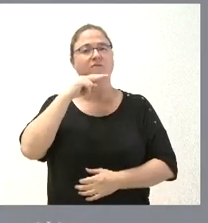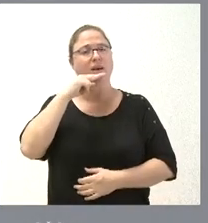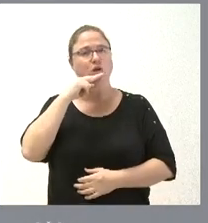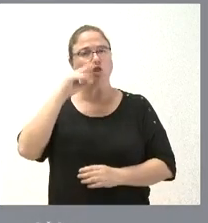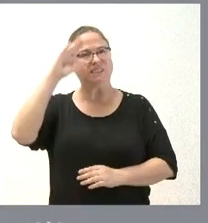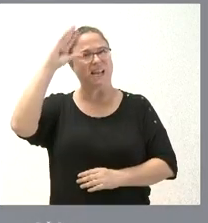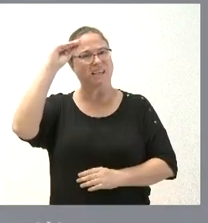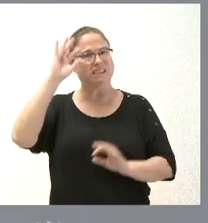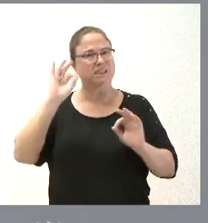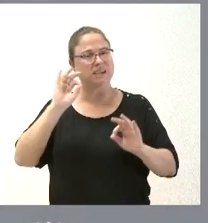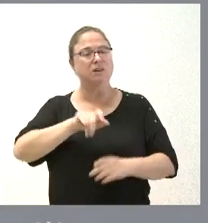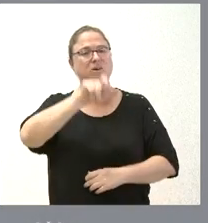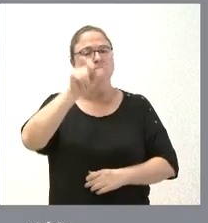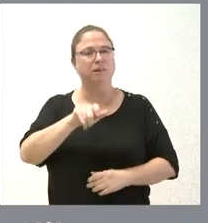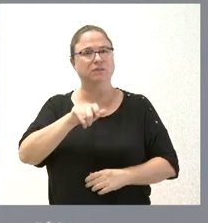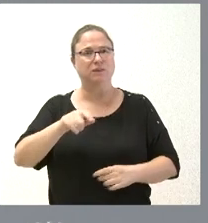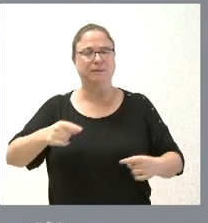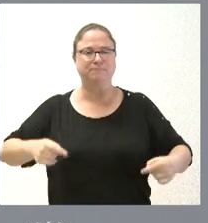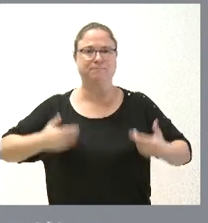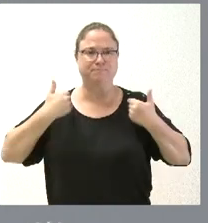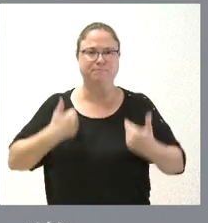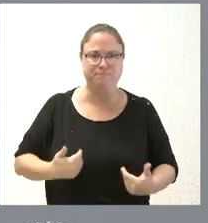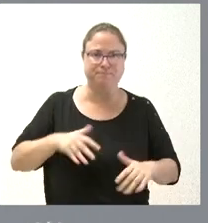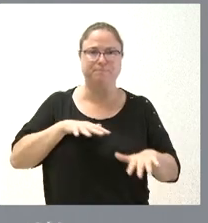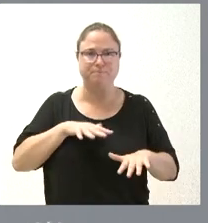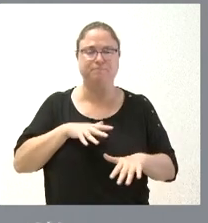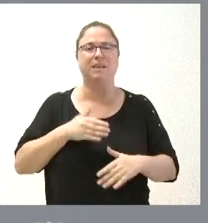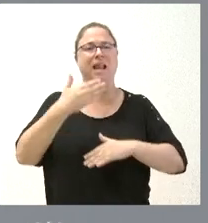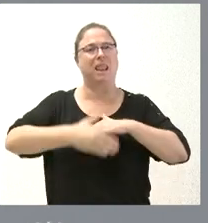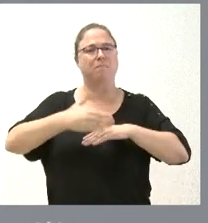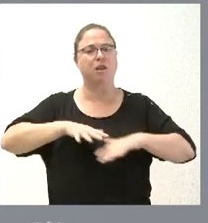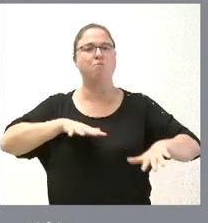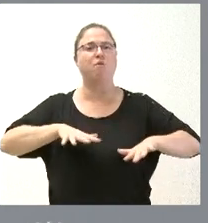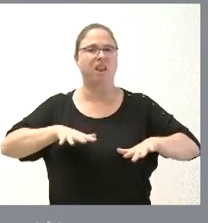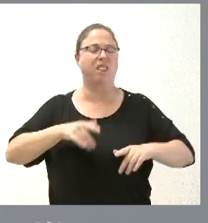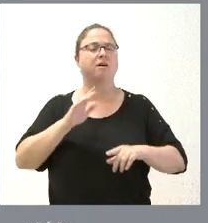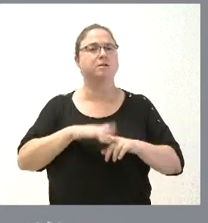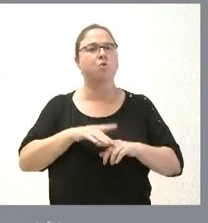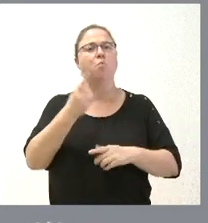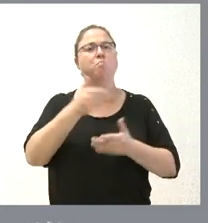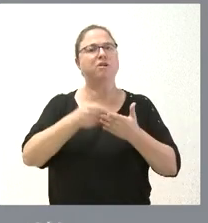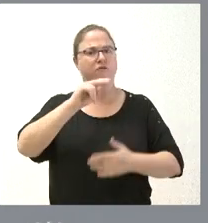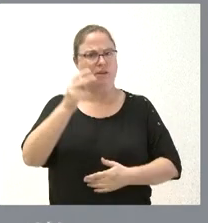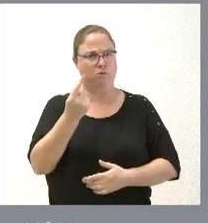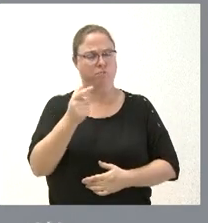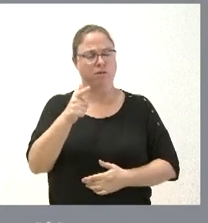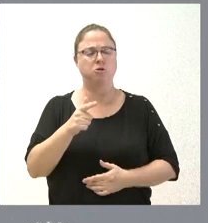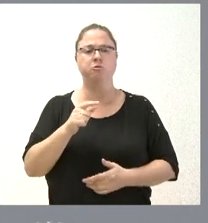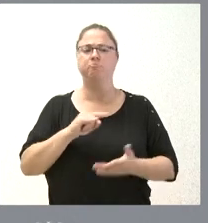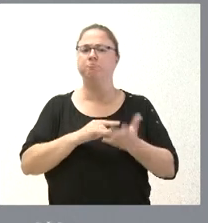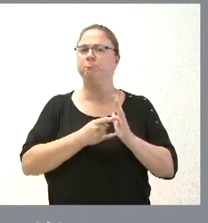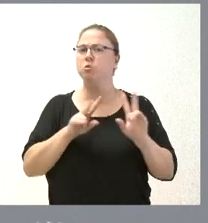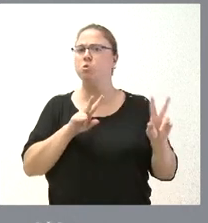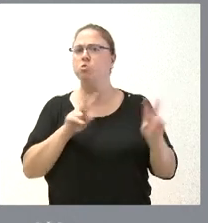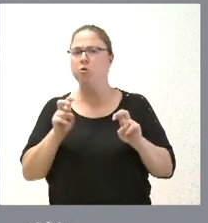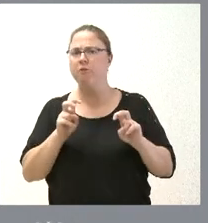para personas con movilidad reducida con un millón de euros. Es un programa novedoso con una tecnología que se está desarrollando, que